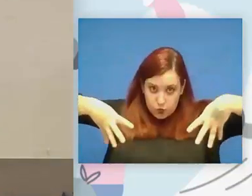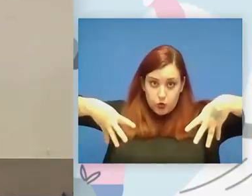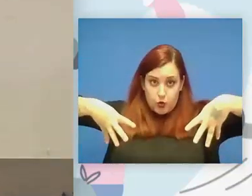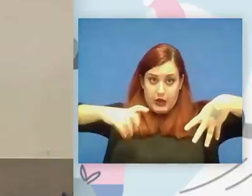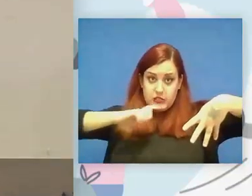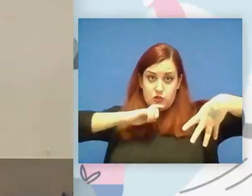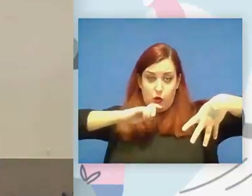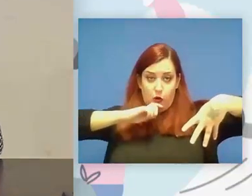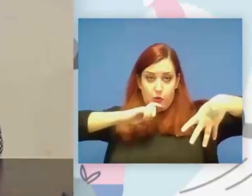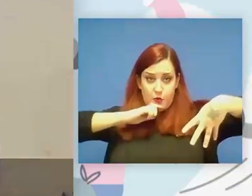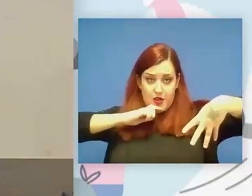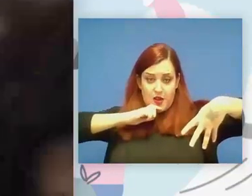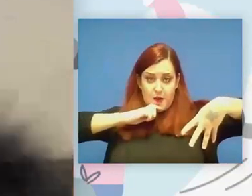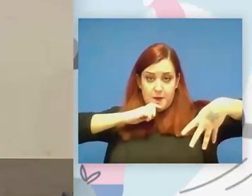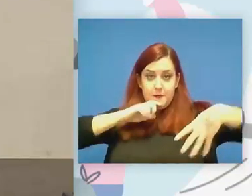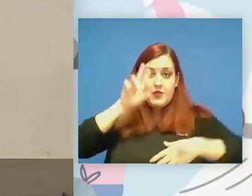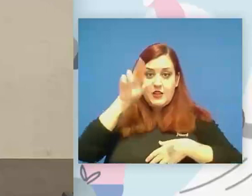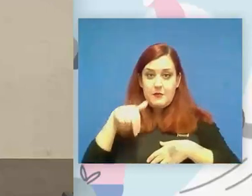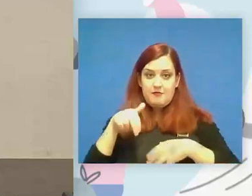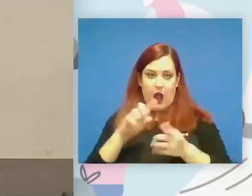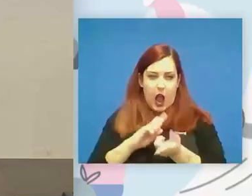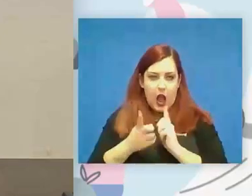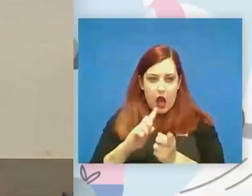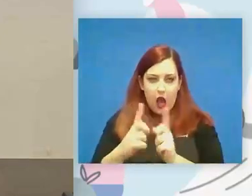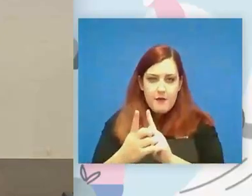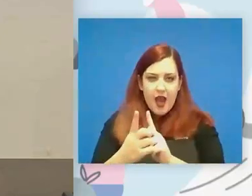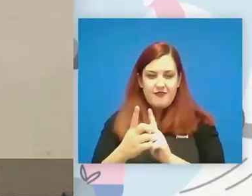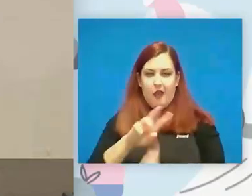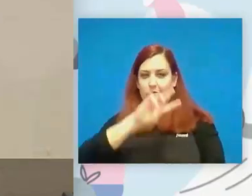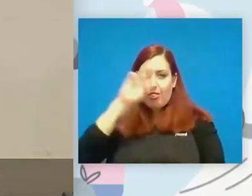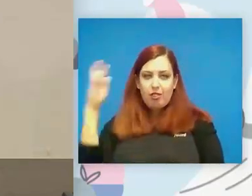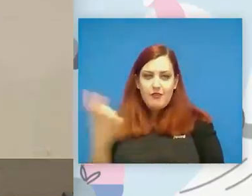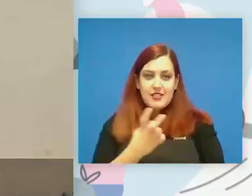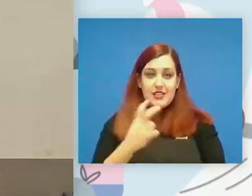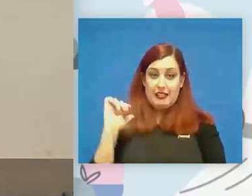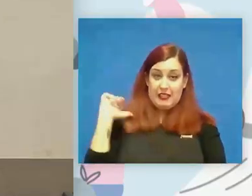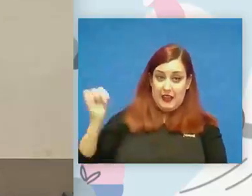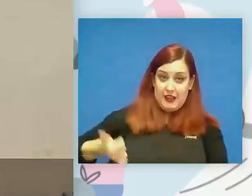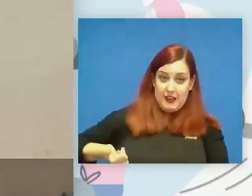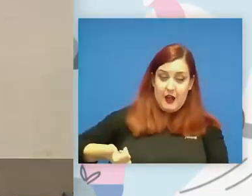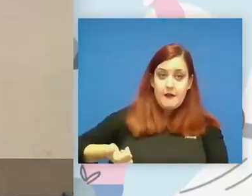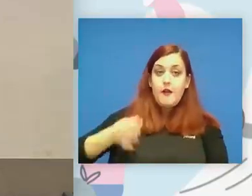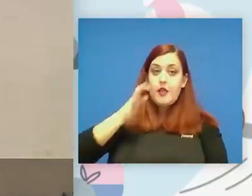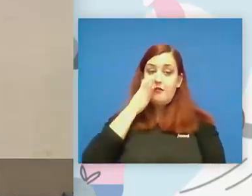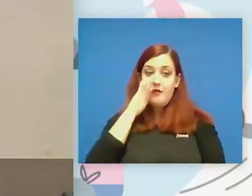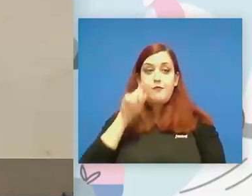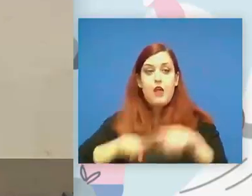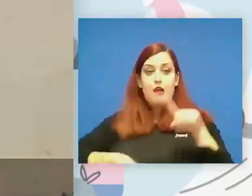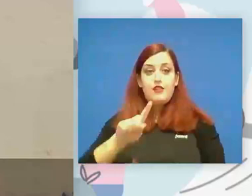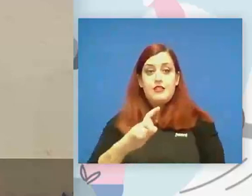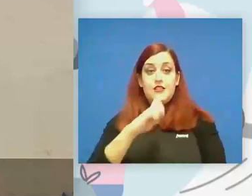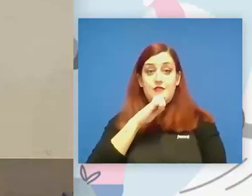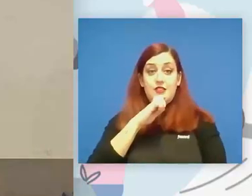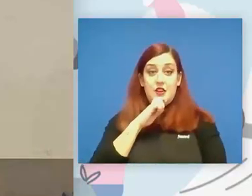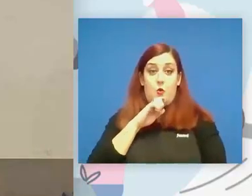compleja y tan viva y tan diversa y tan rica la verdad que la verdad es que cuando bajas